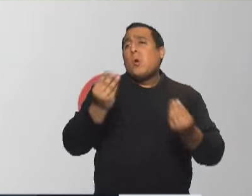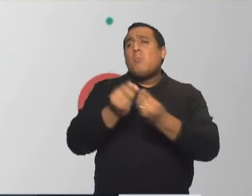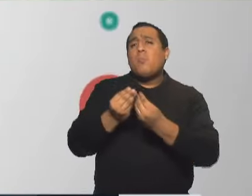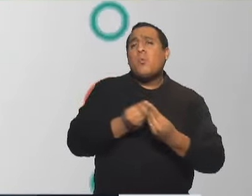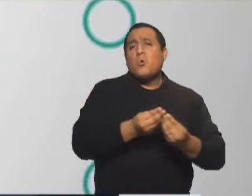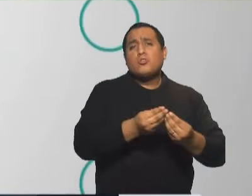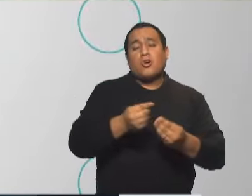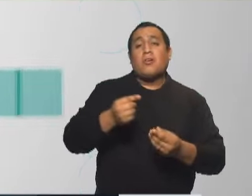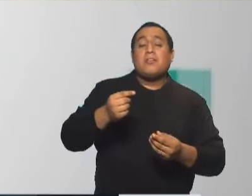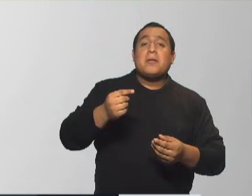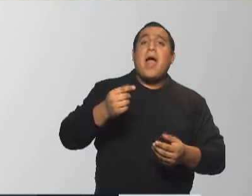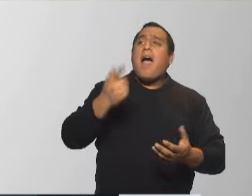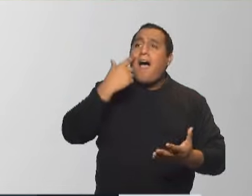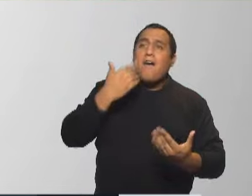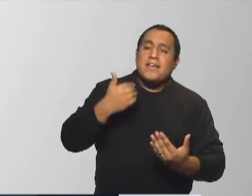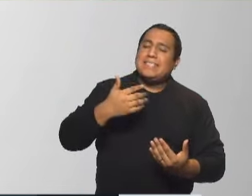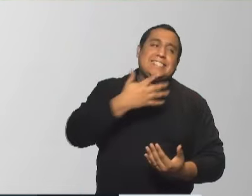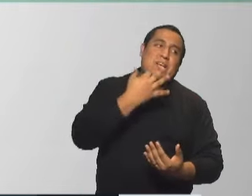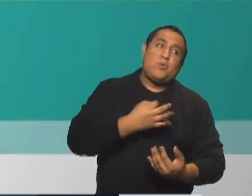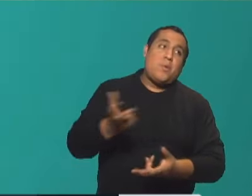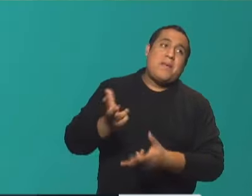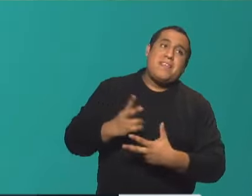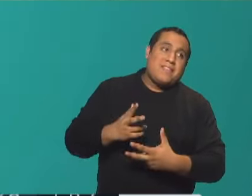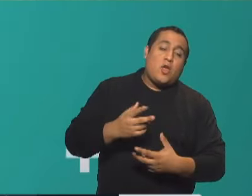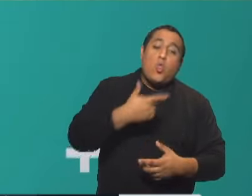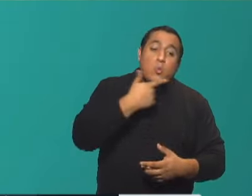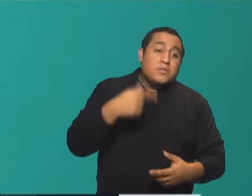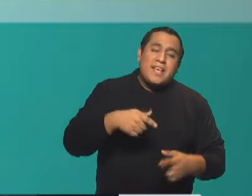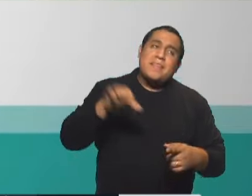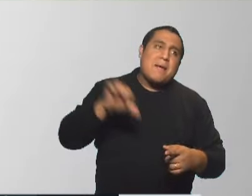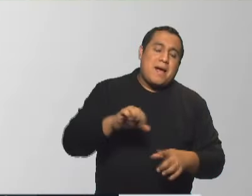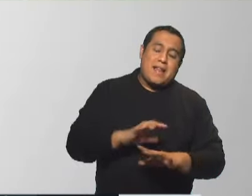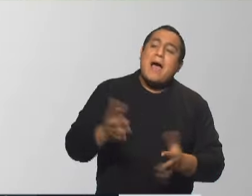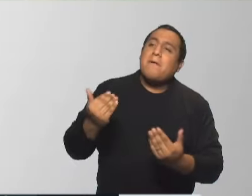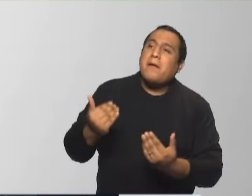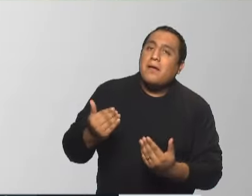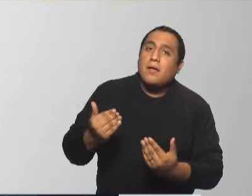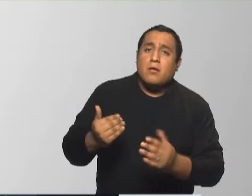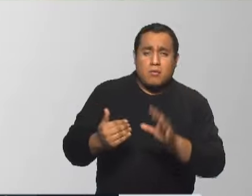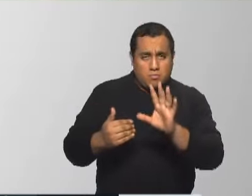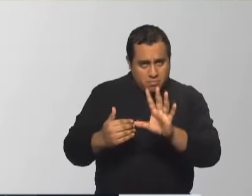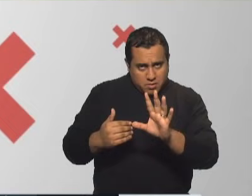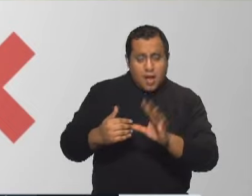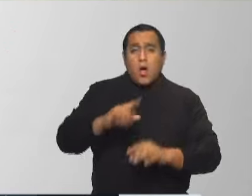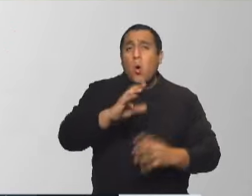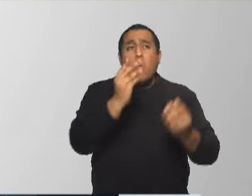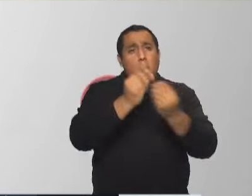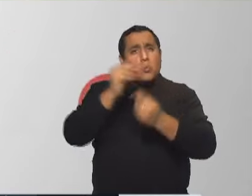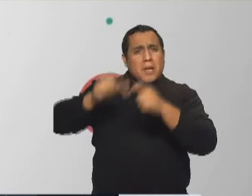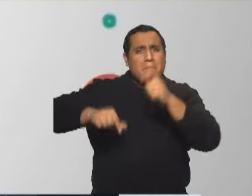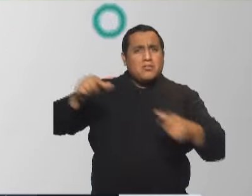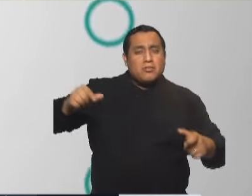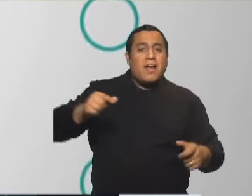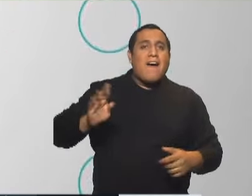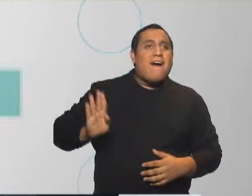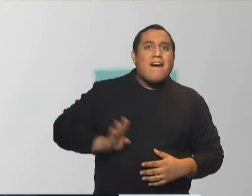esperan escuchar de mí, yo justamente digo que legalicemos esto. Muchas personas tienen estas